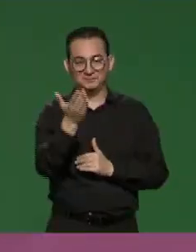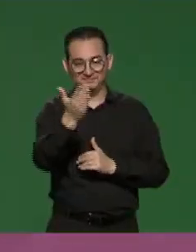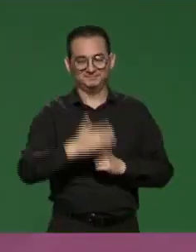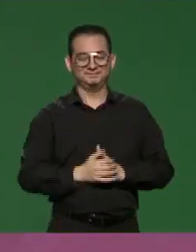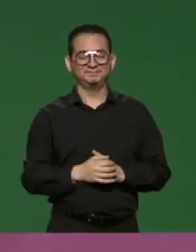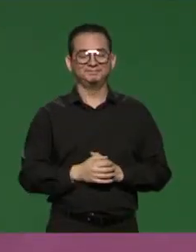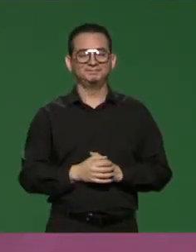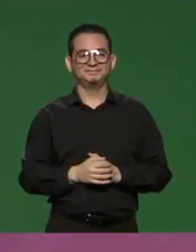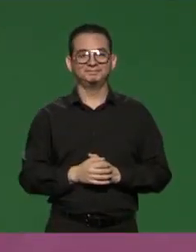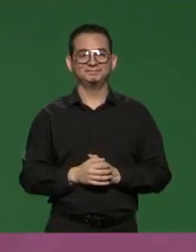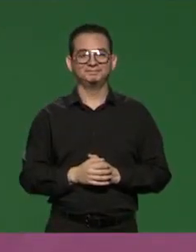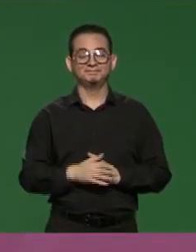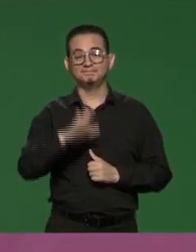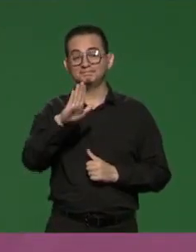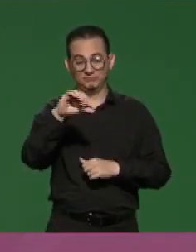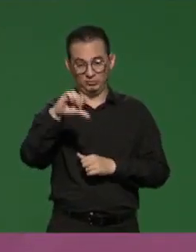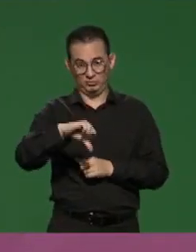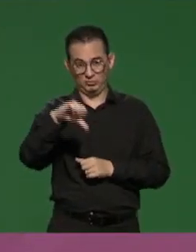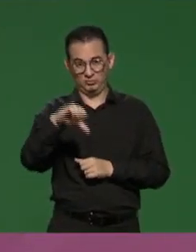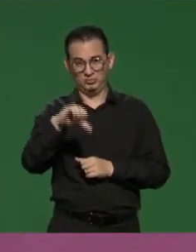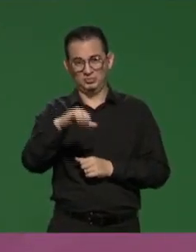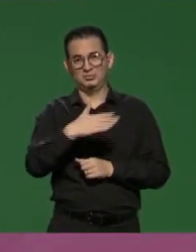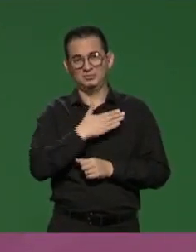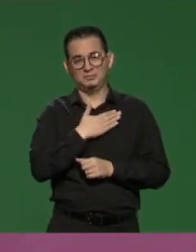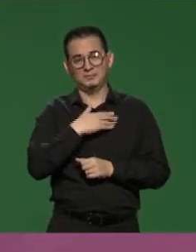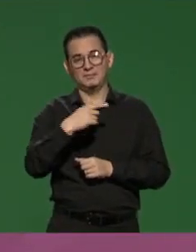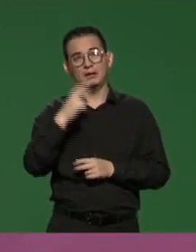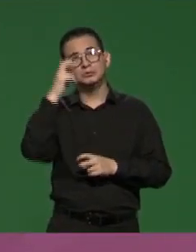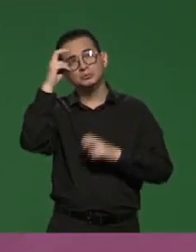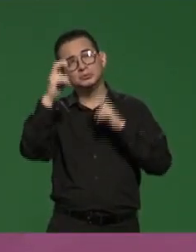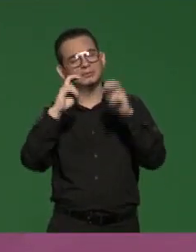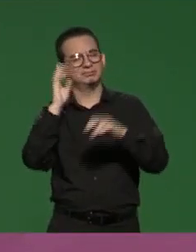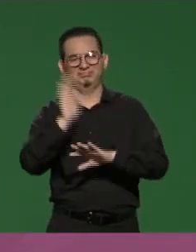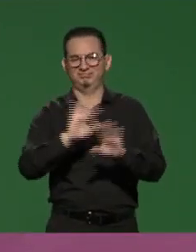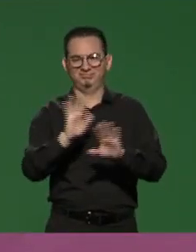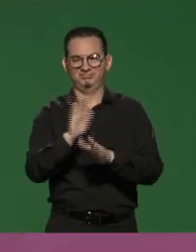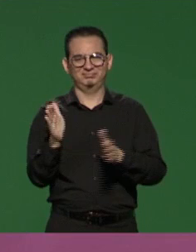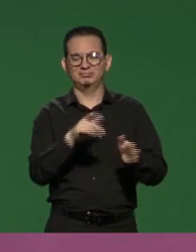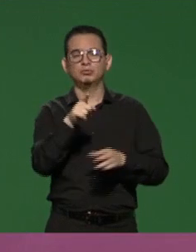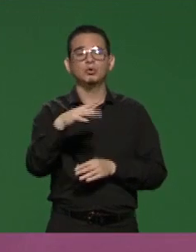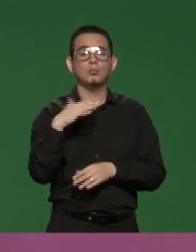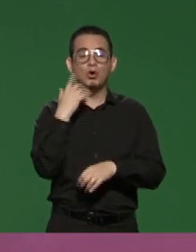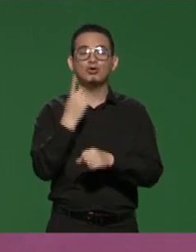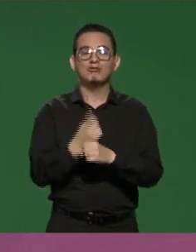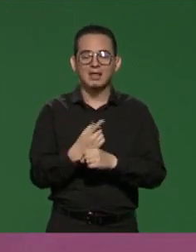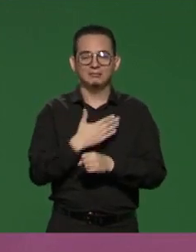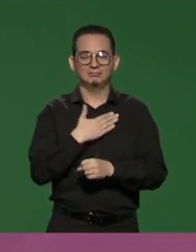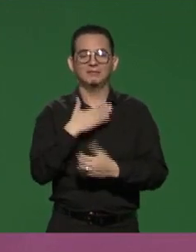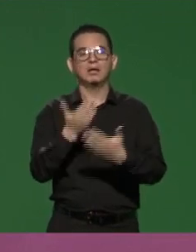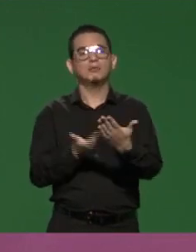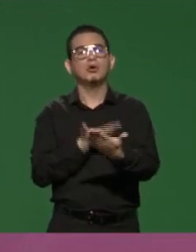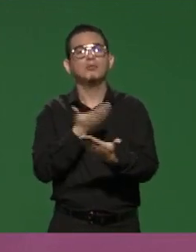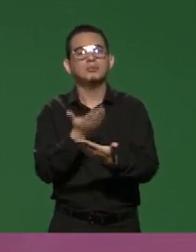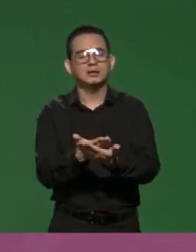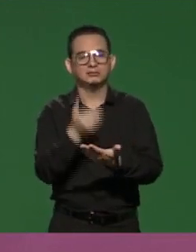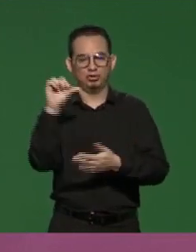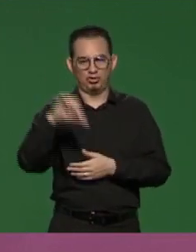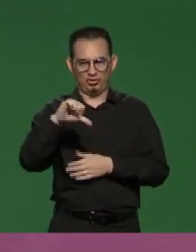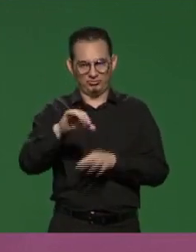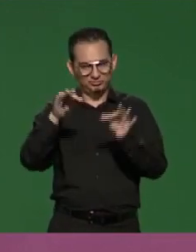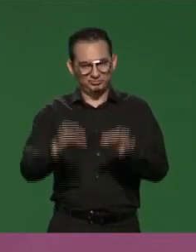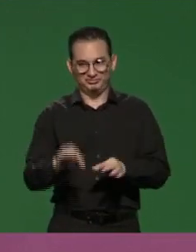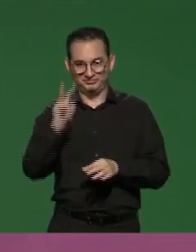No estamos hablando de sueños, sino de voluntades honestas y de propuestas concretas que hoy se